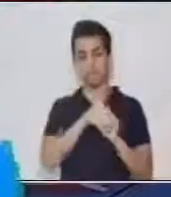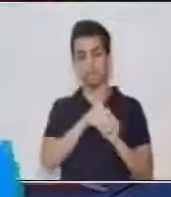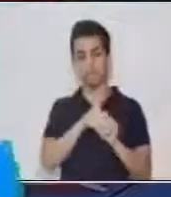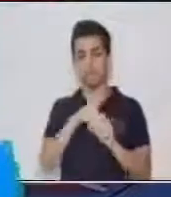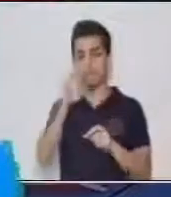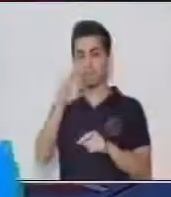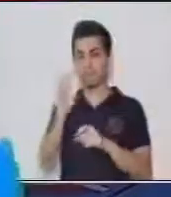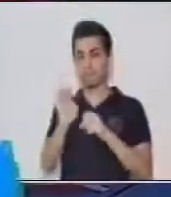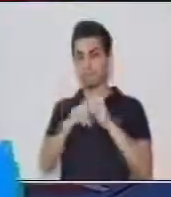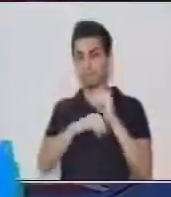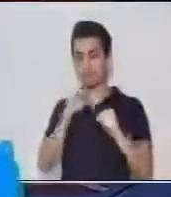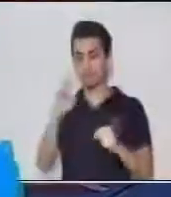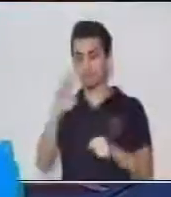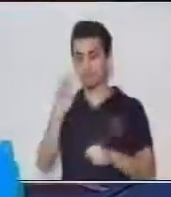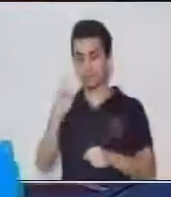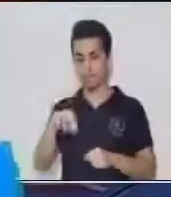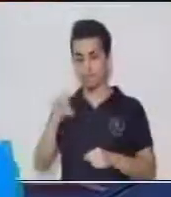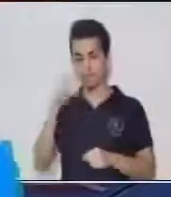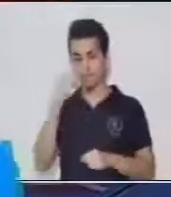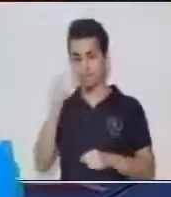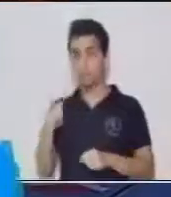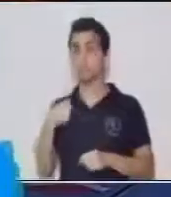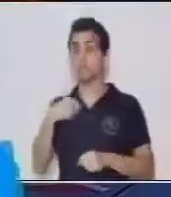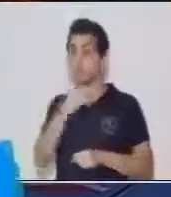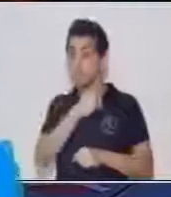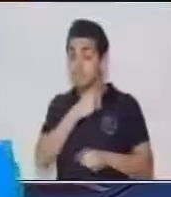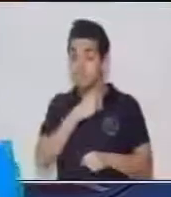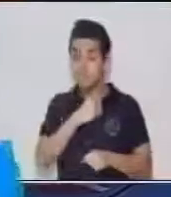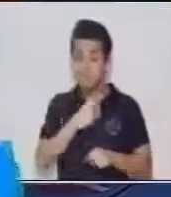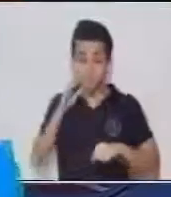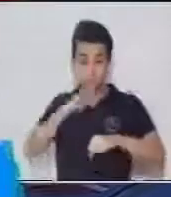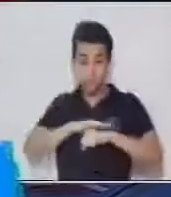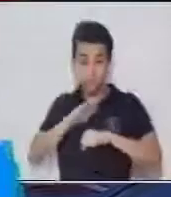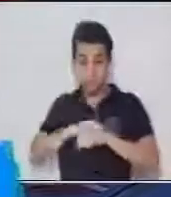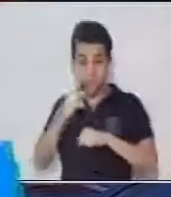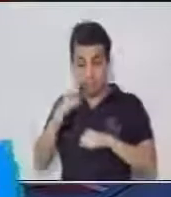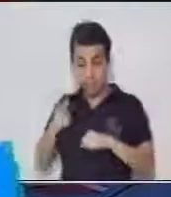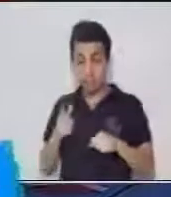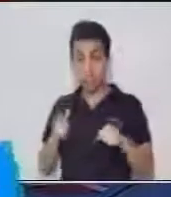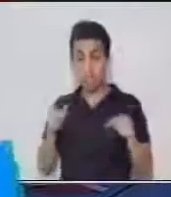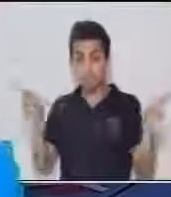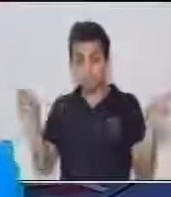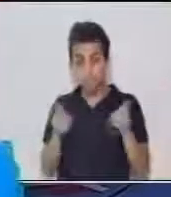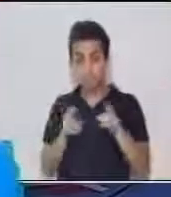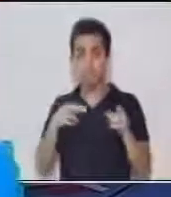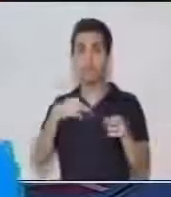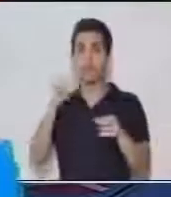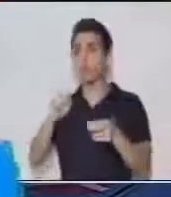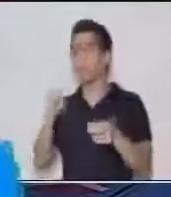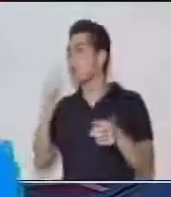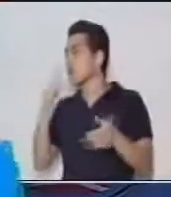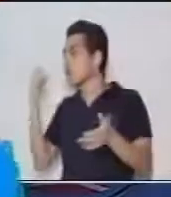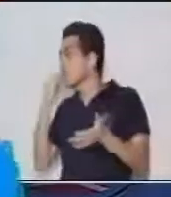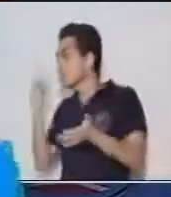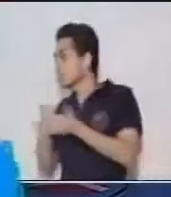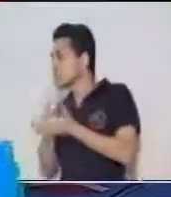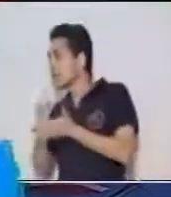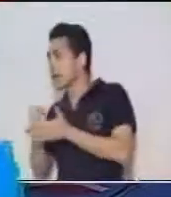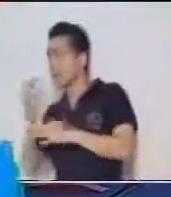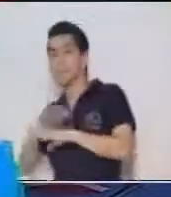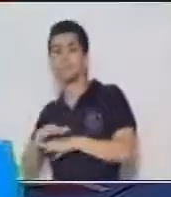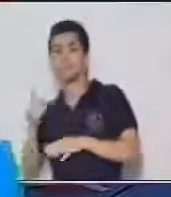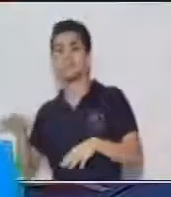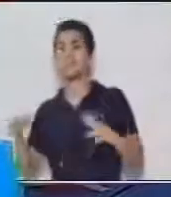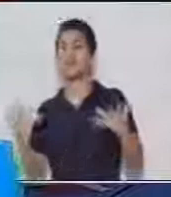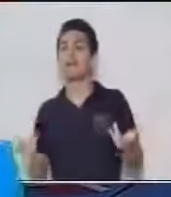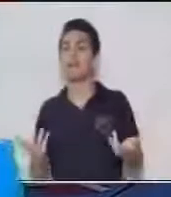nosotros queremos ampliar este resumen, podemos seguir investigando más acerca de